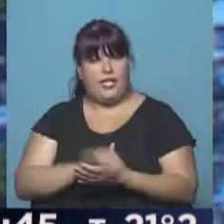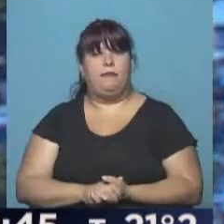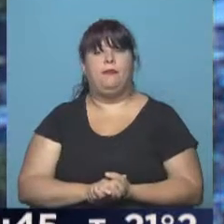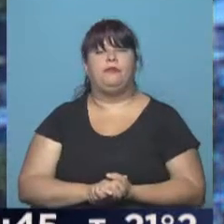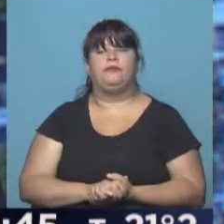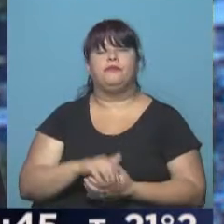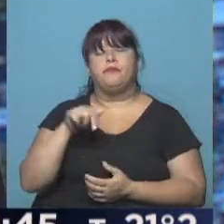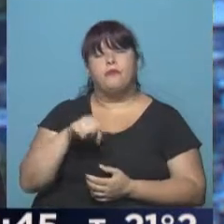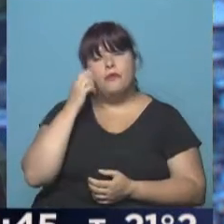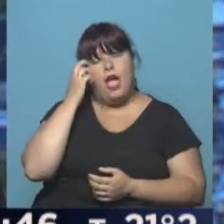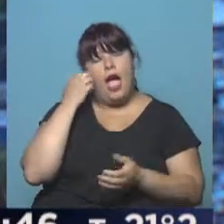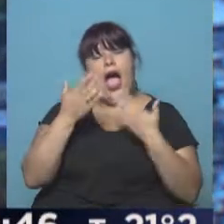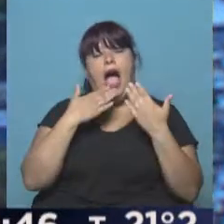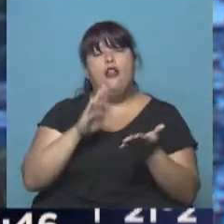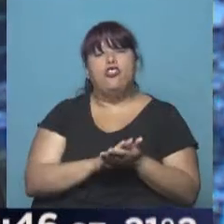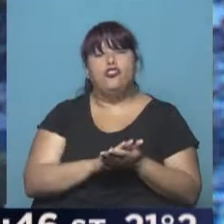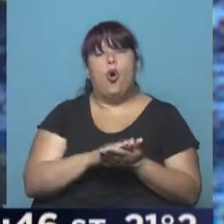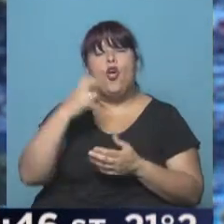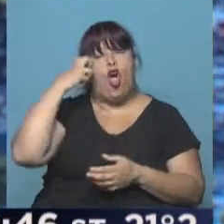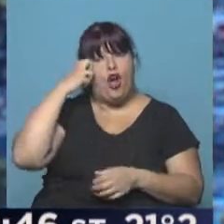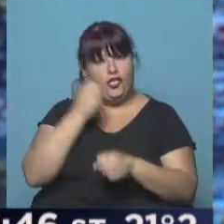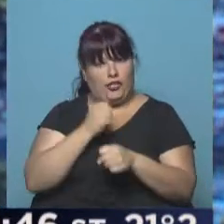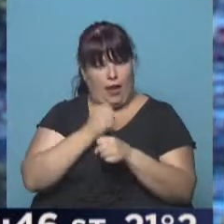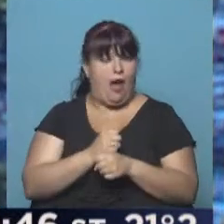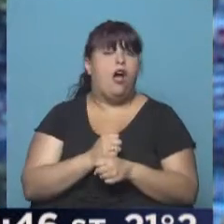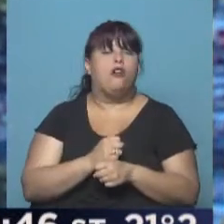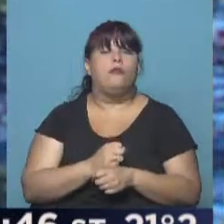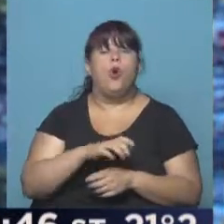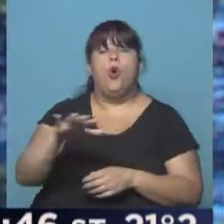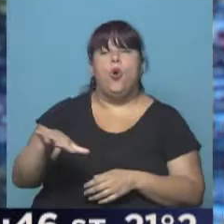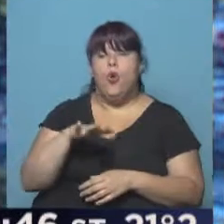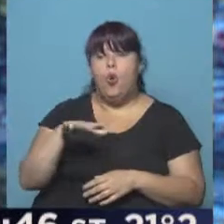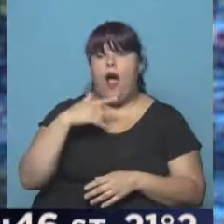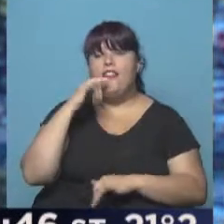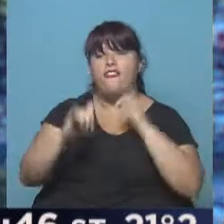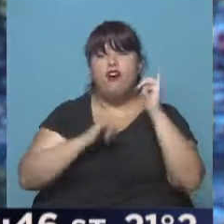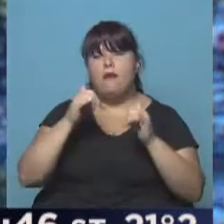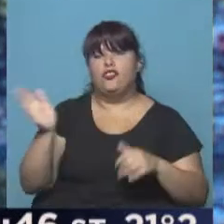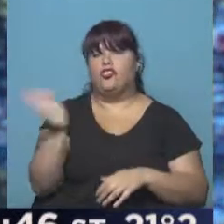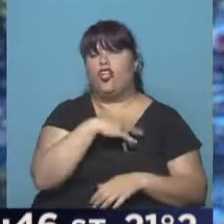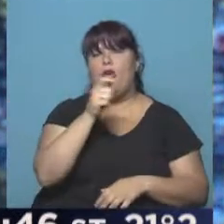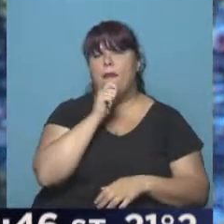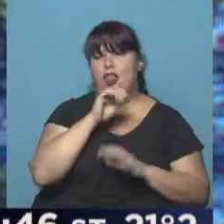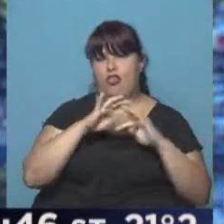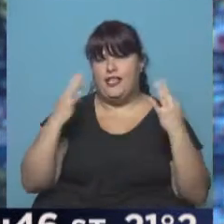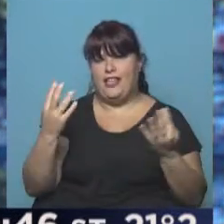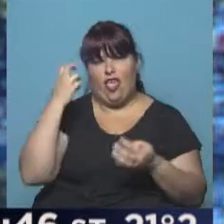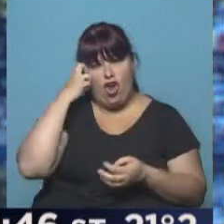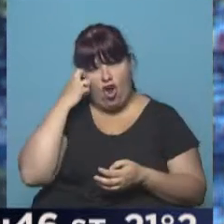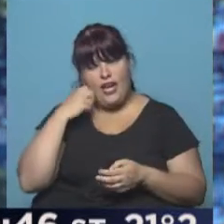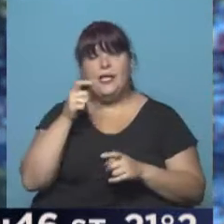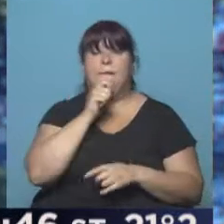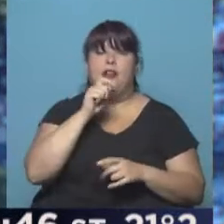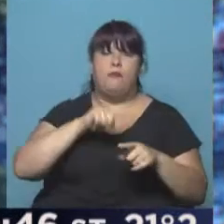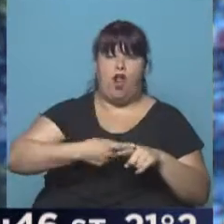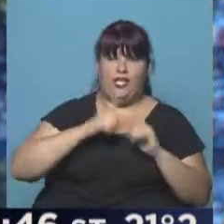Vamos a hablar de la actividad en el Parlamento Nacional. Un lugar, fuente de información de todos los periodistas parlamentarios y los